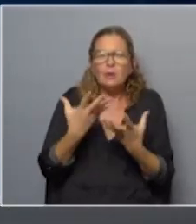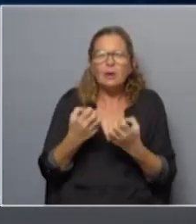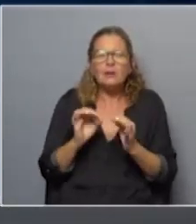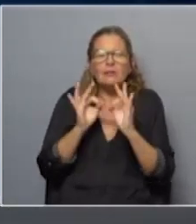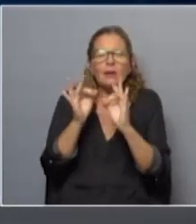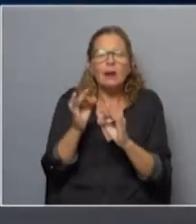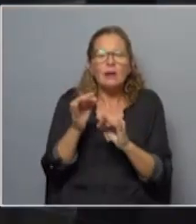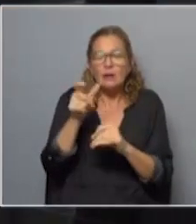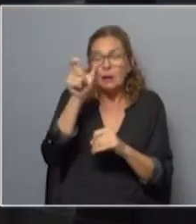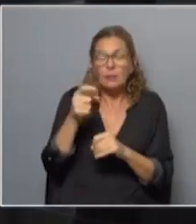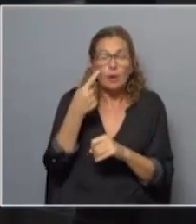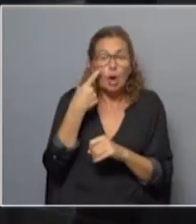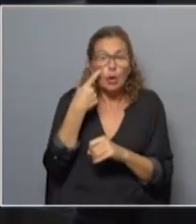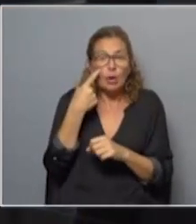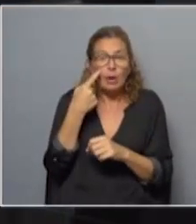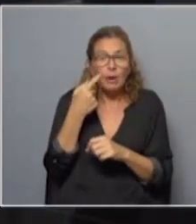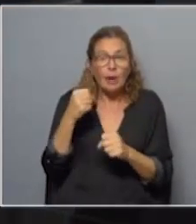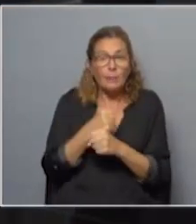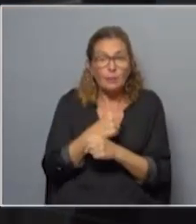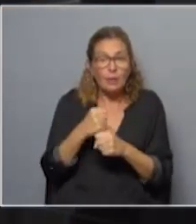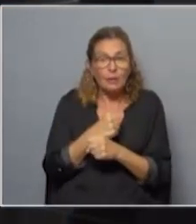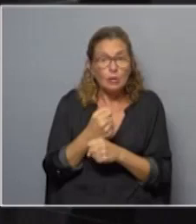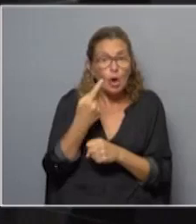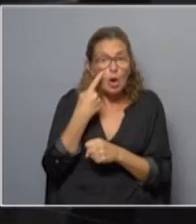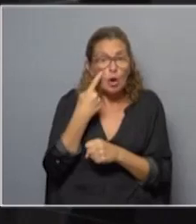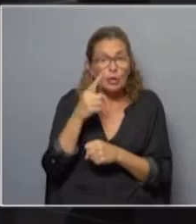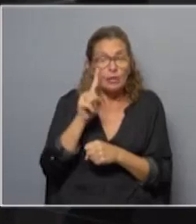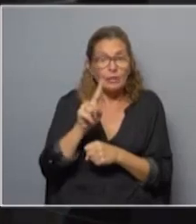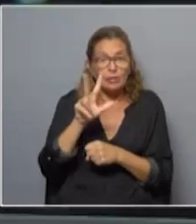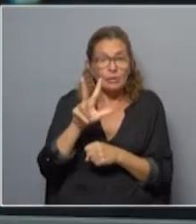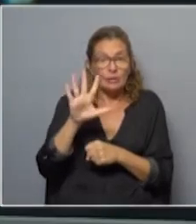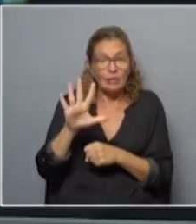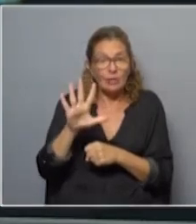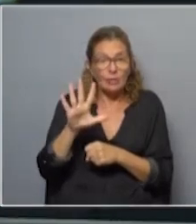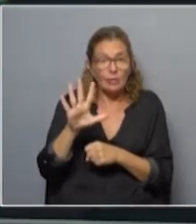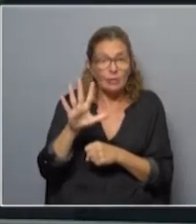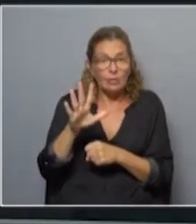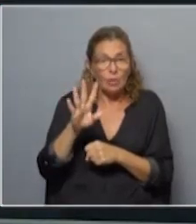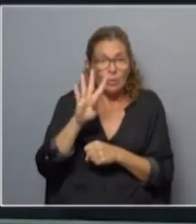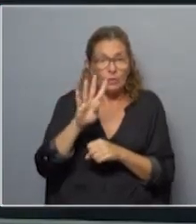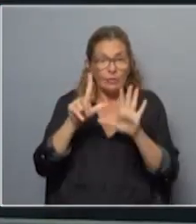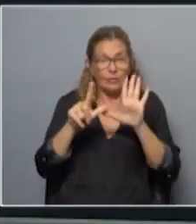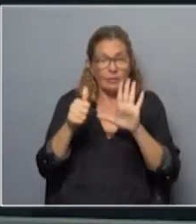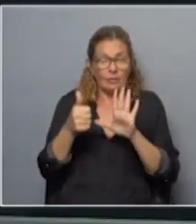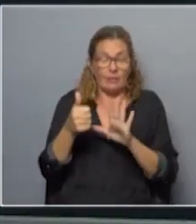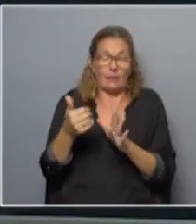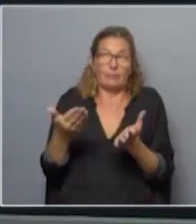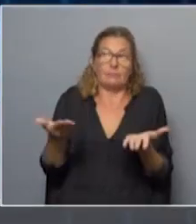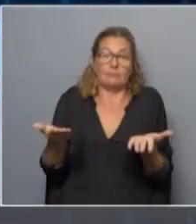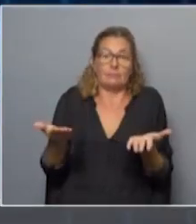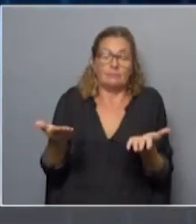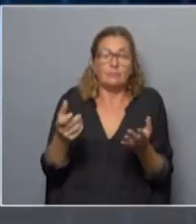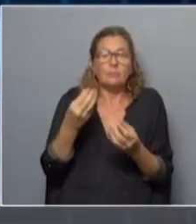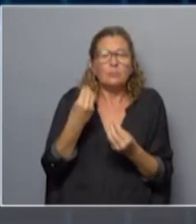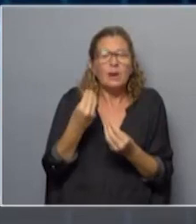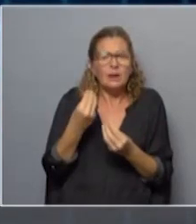Que la gente conozca lo que se aprobó. Sí, si no se conocen los 135, los 476. Bueno, pero además, ¿para qué la gente